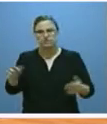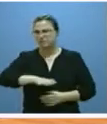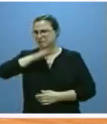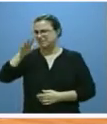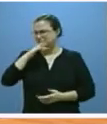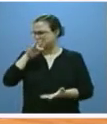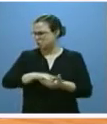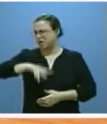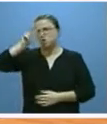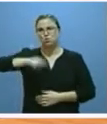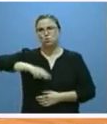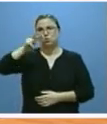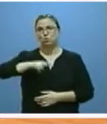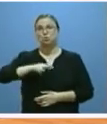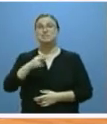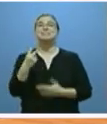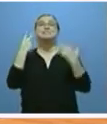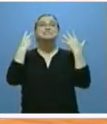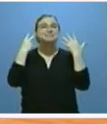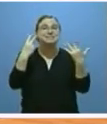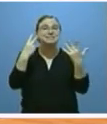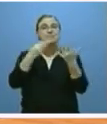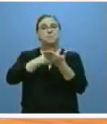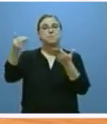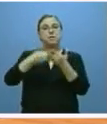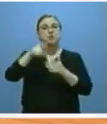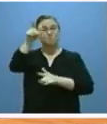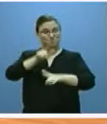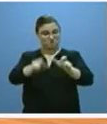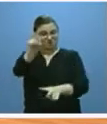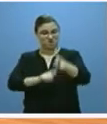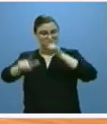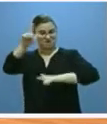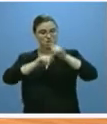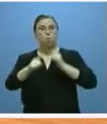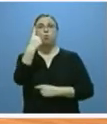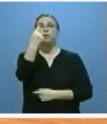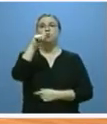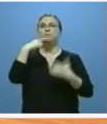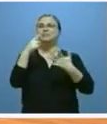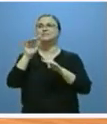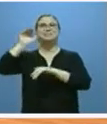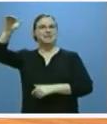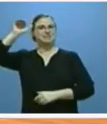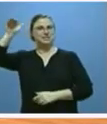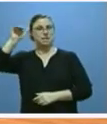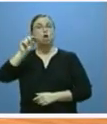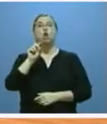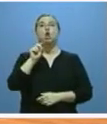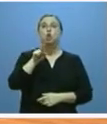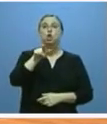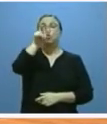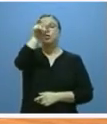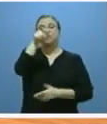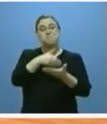alcanzadas. Hablamos de más de 7 millones de viajeros de los que 1,6 fueron extranjeros y más de 12 millones de